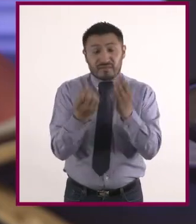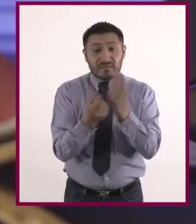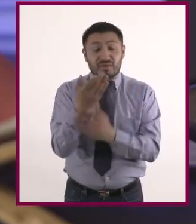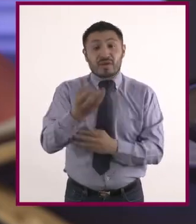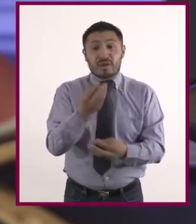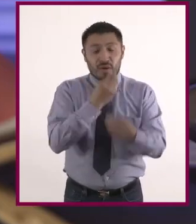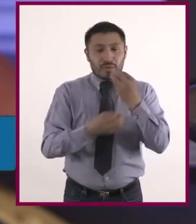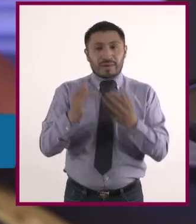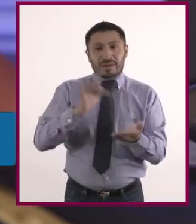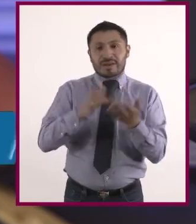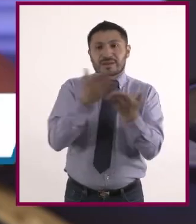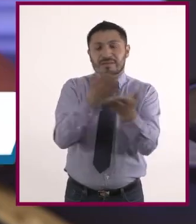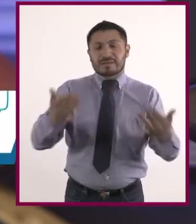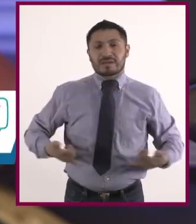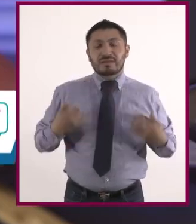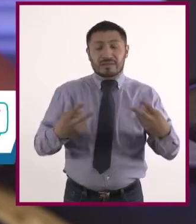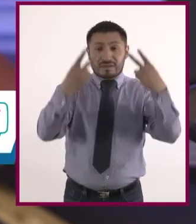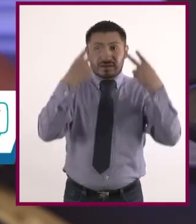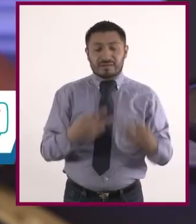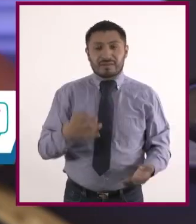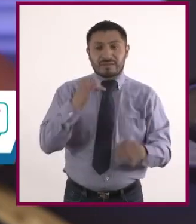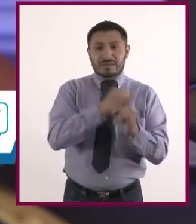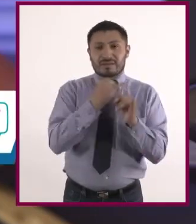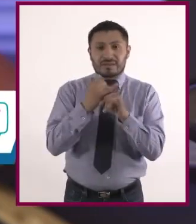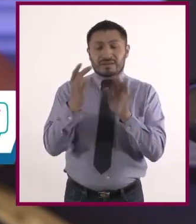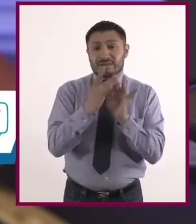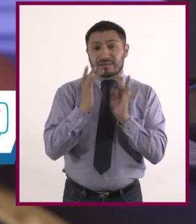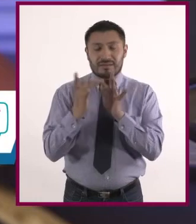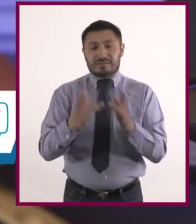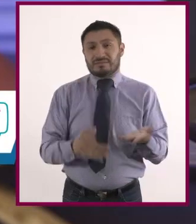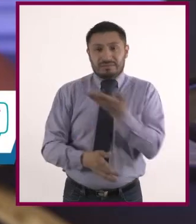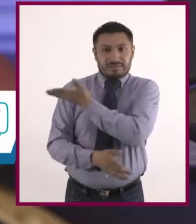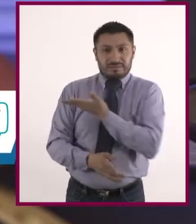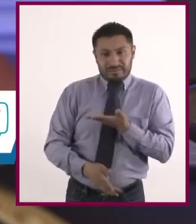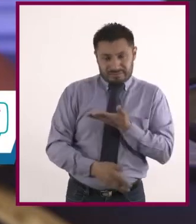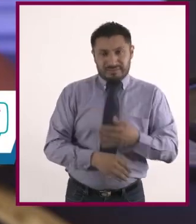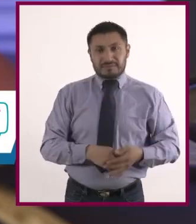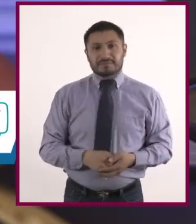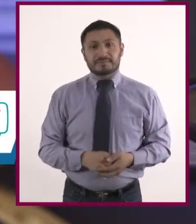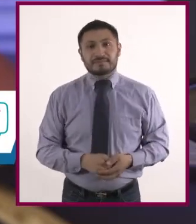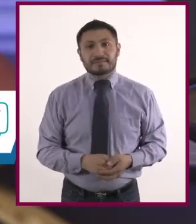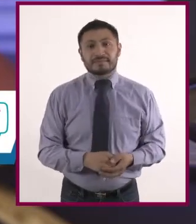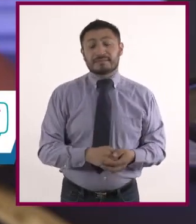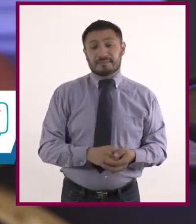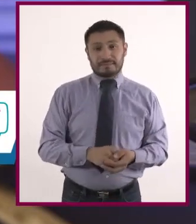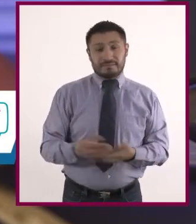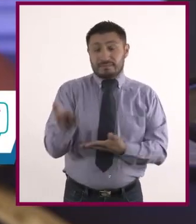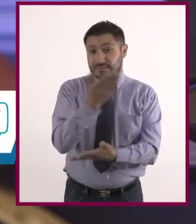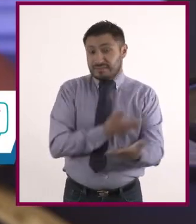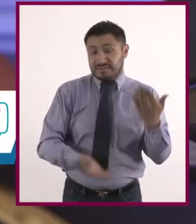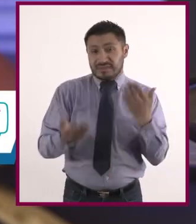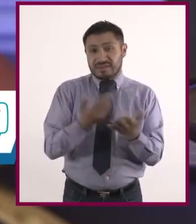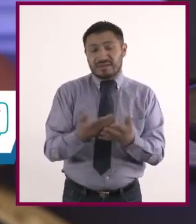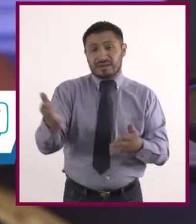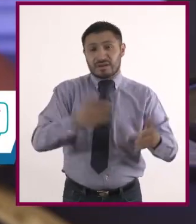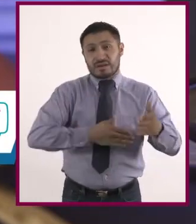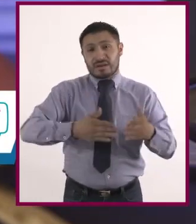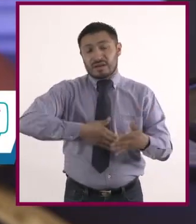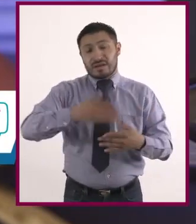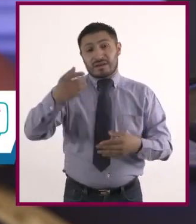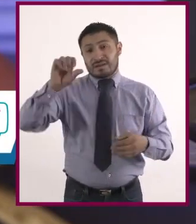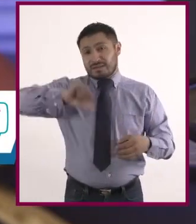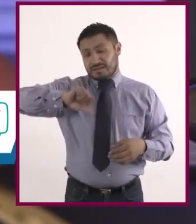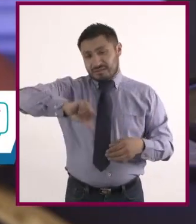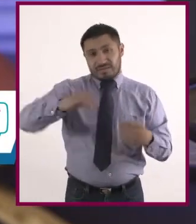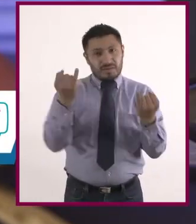que nos miran desde casa. Les dejamos los datos de nuestras redes sociales para que estén en contacto con nosotros y nos compartan más recetas como la de hoy.